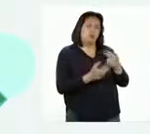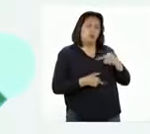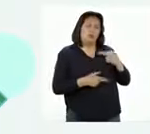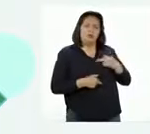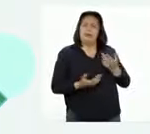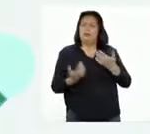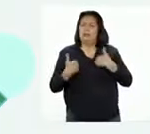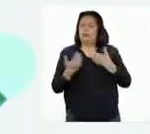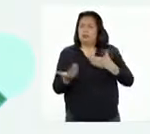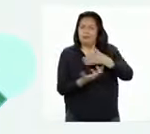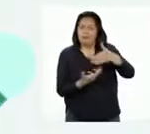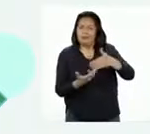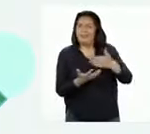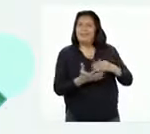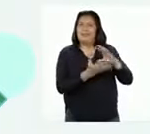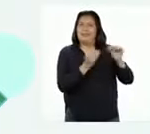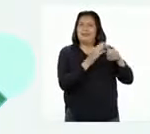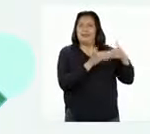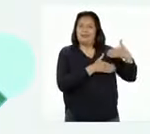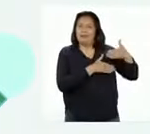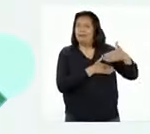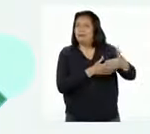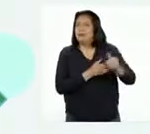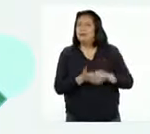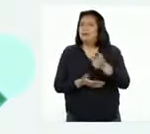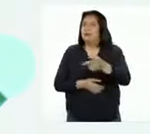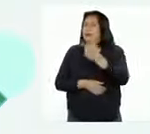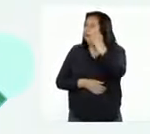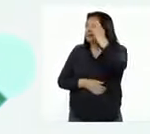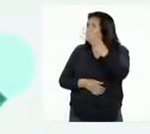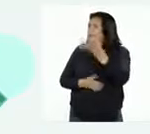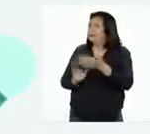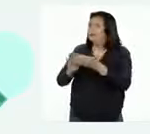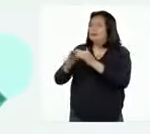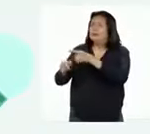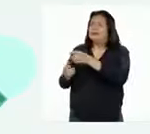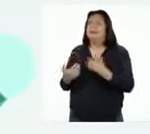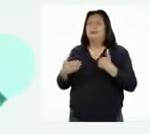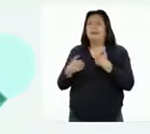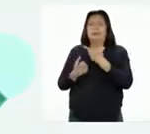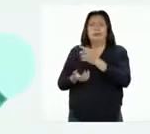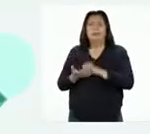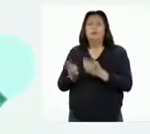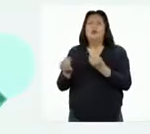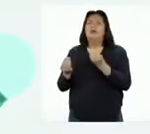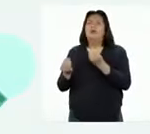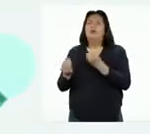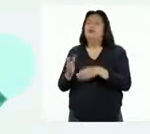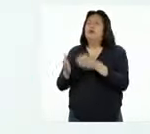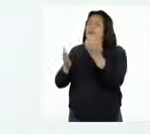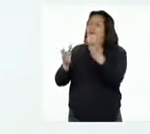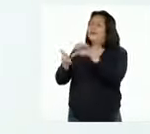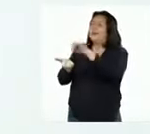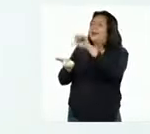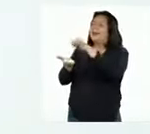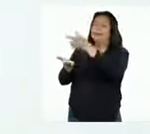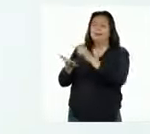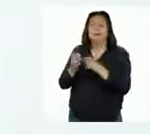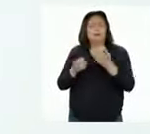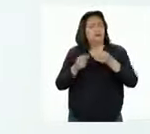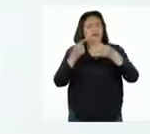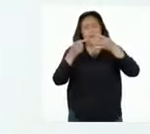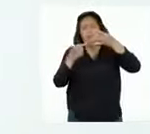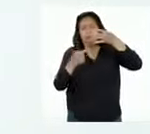humanos con los animales a lo largo del tiempo, las creencias de los pueblos sobre los animales expresadas a través del arte y así